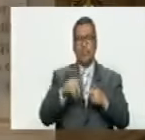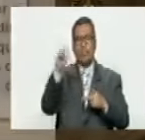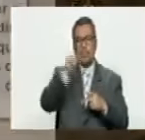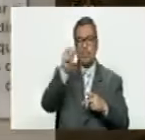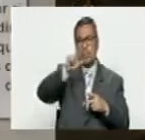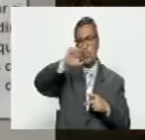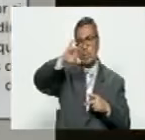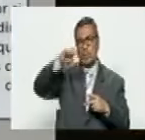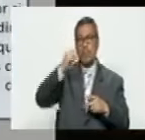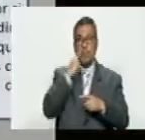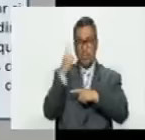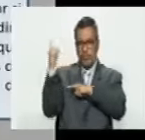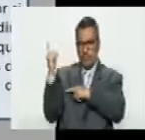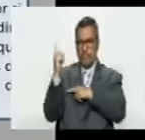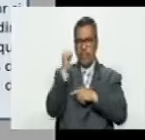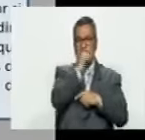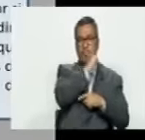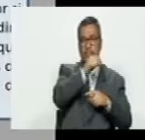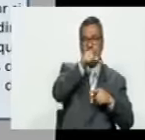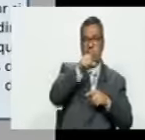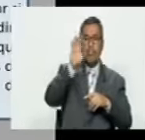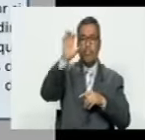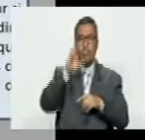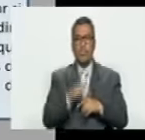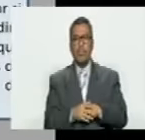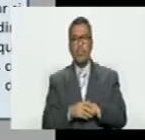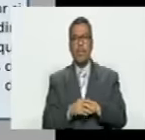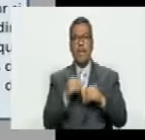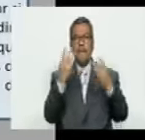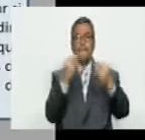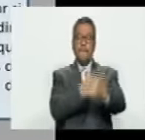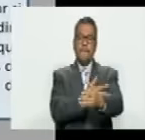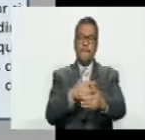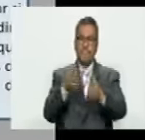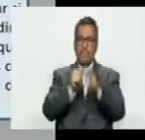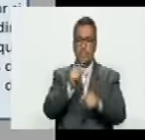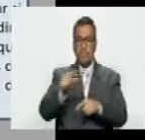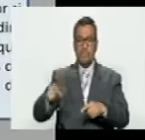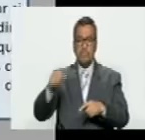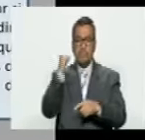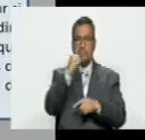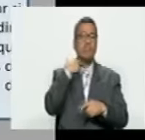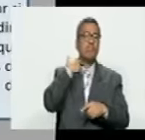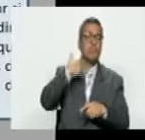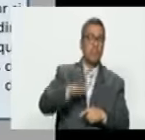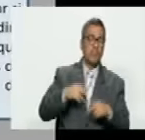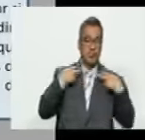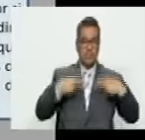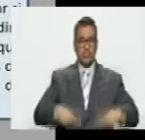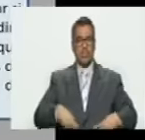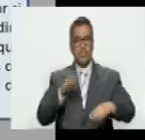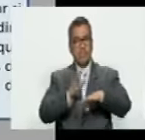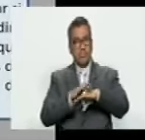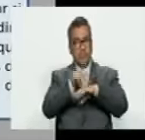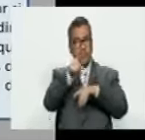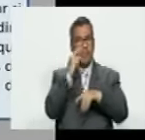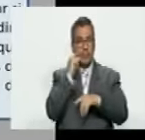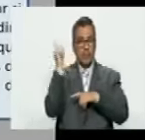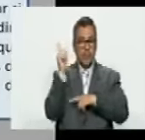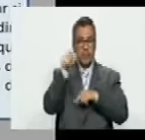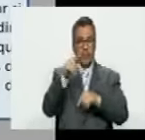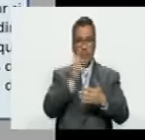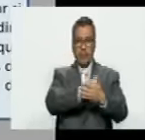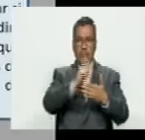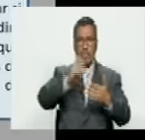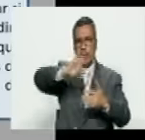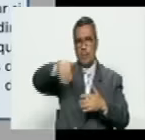es el carnicero de estos países realmente miles y miles de personas han perdido su vida por culpa de este señor y escribió un artículo